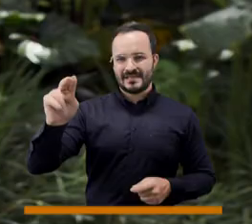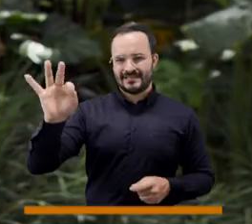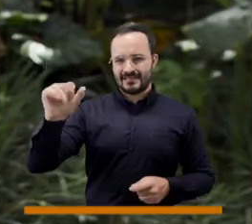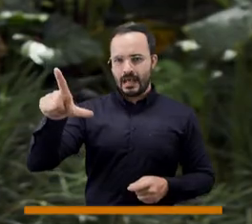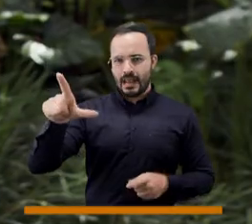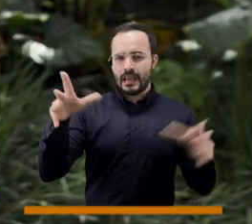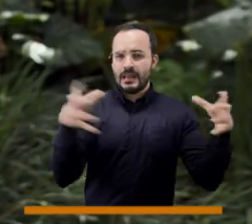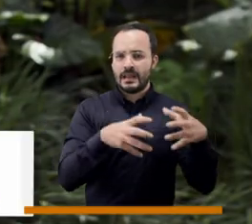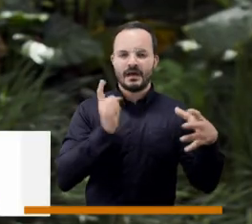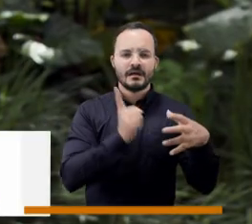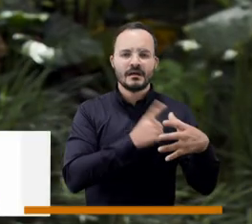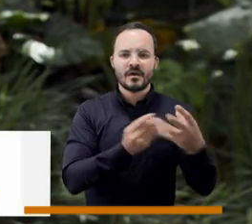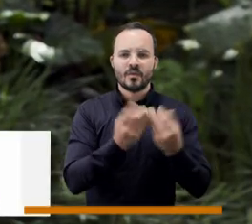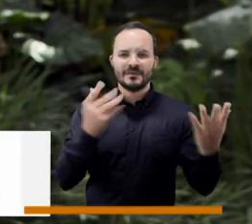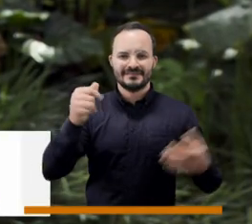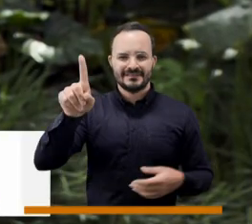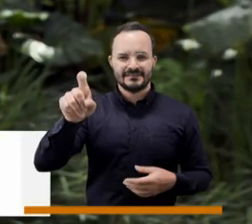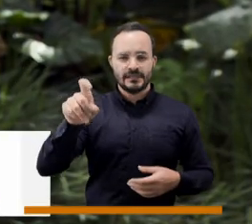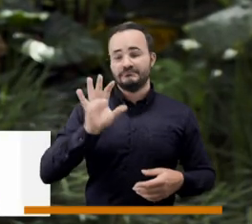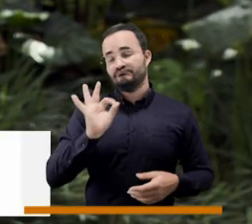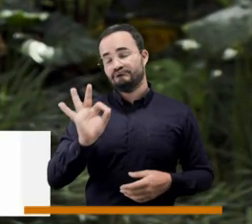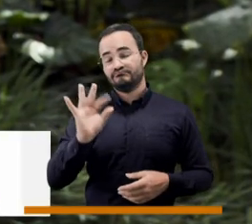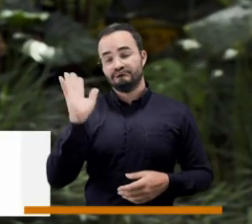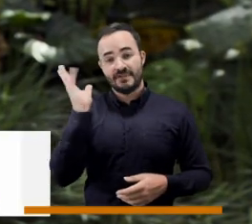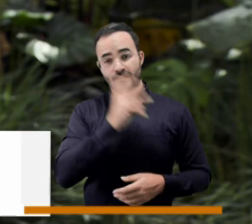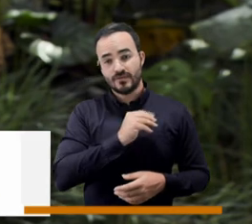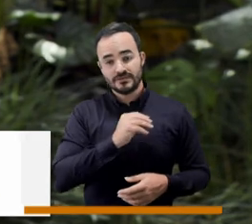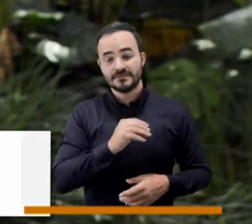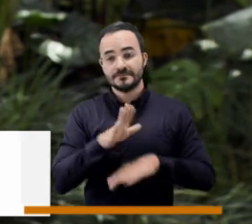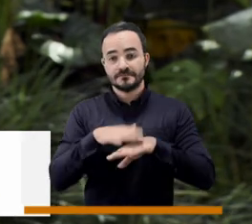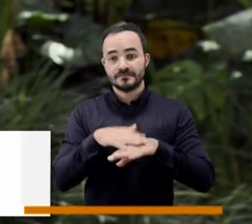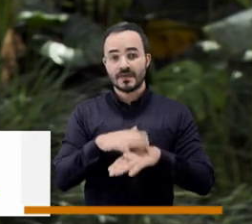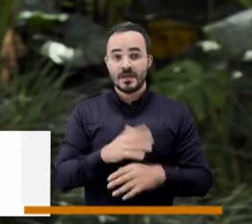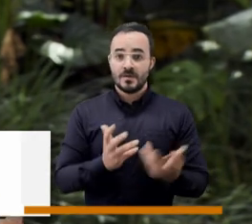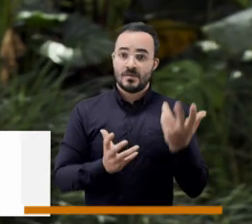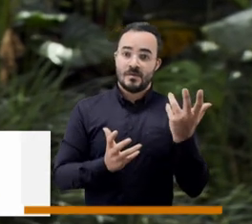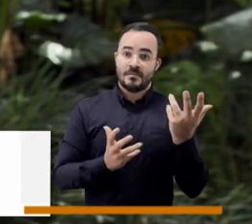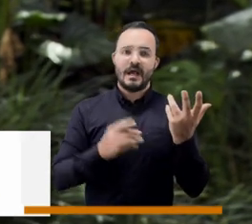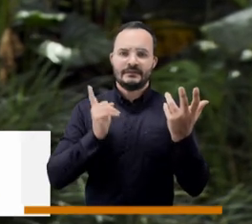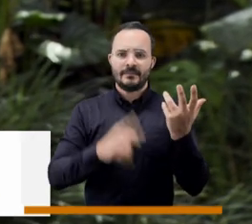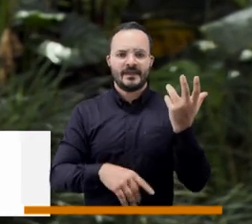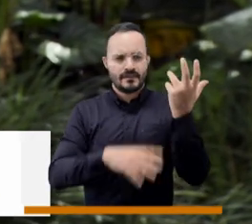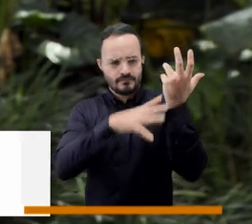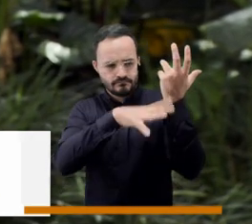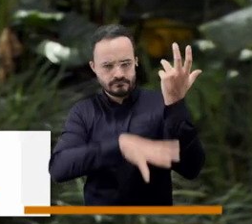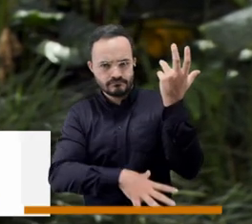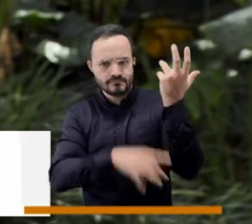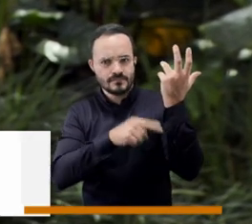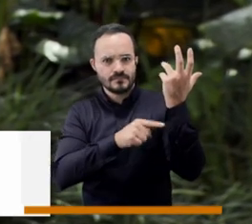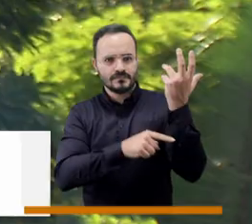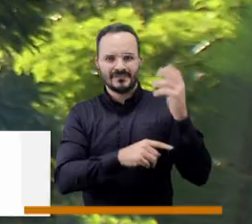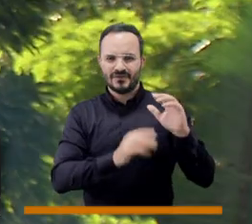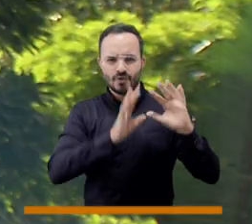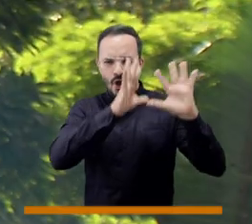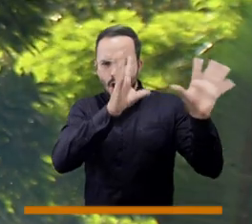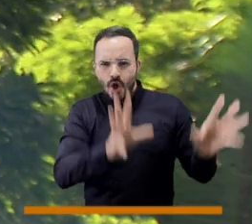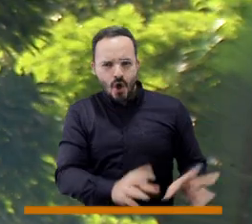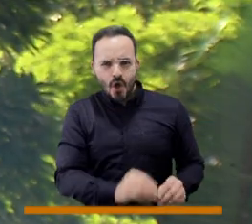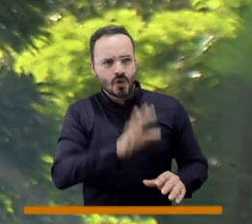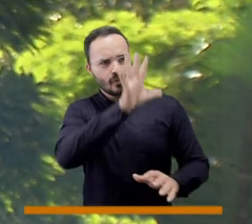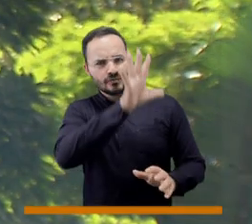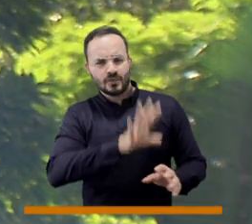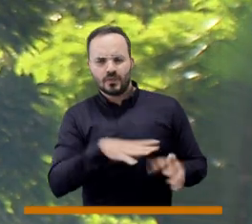16, son particularmente bellas porque no solo la escultura sino el pedestal también es una obra de arte